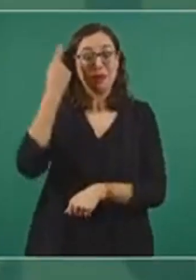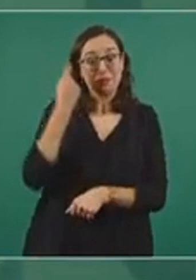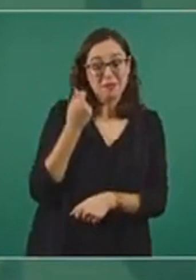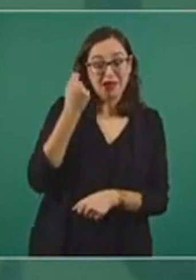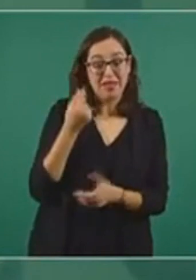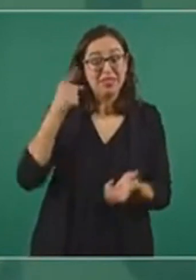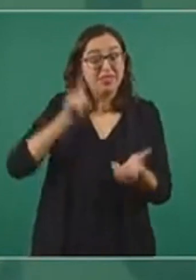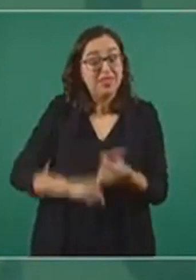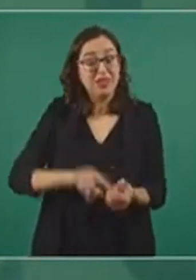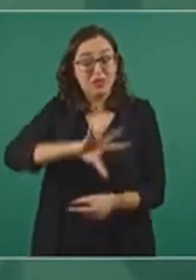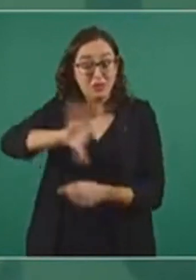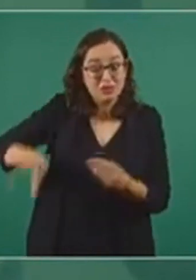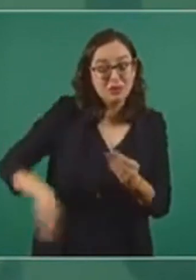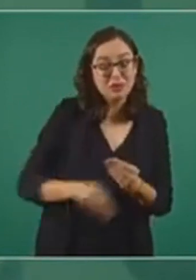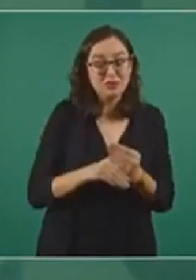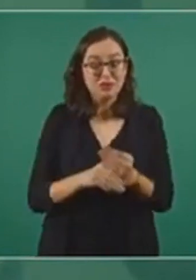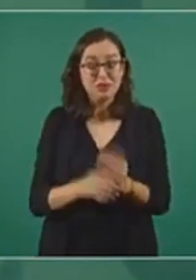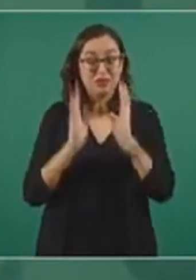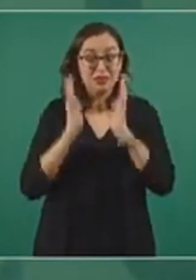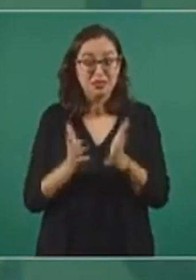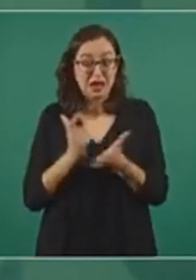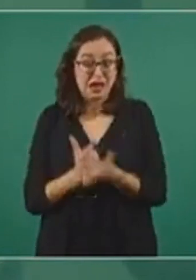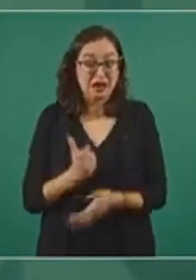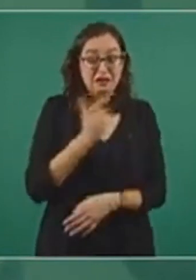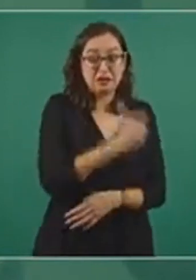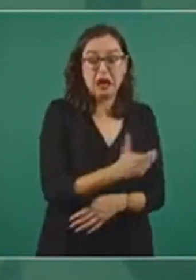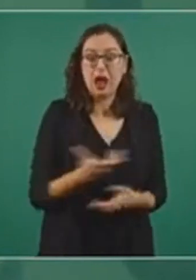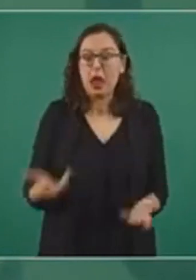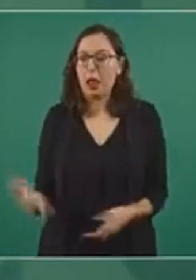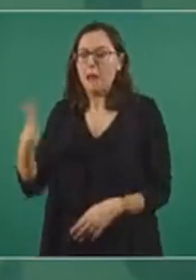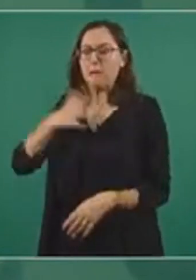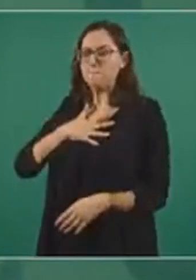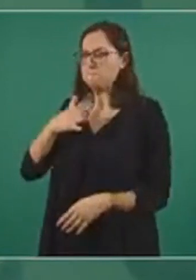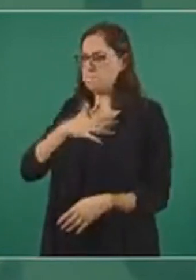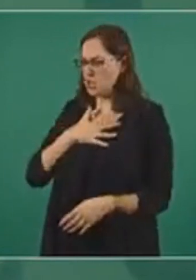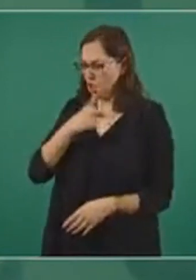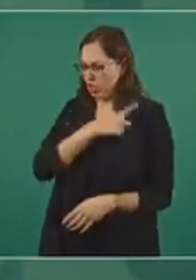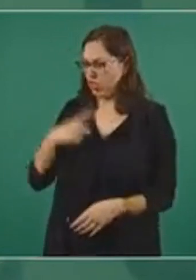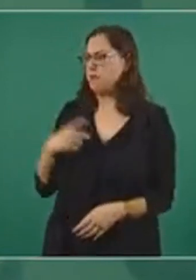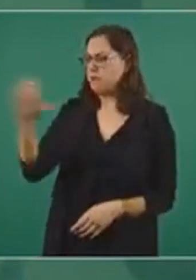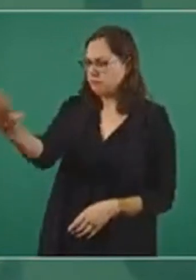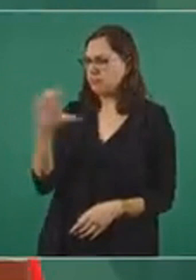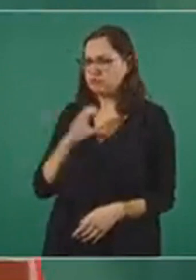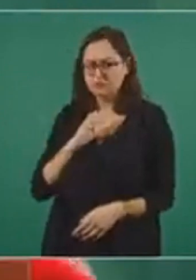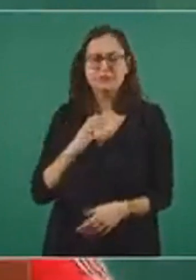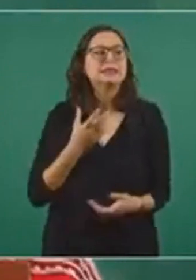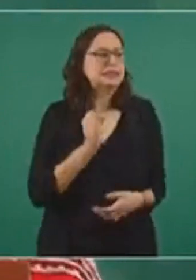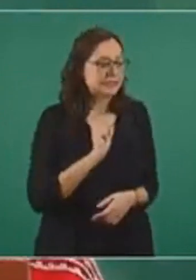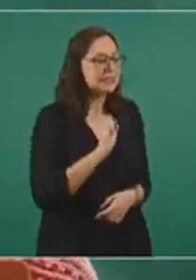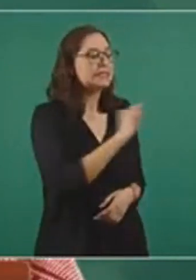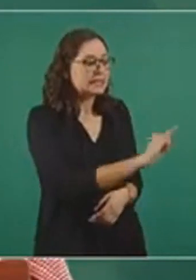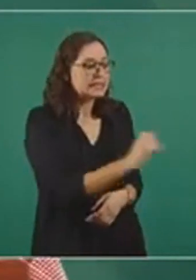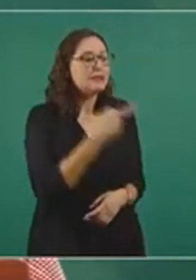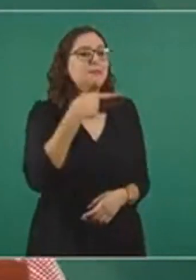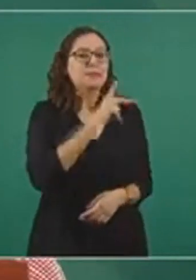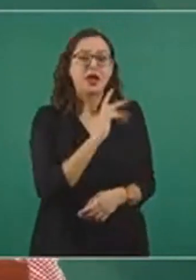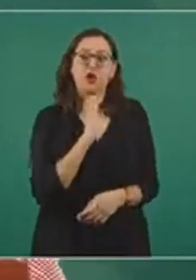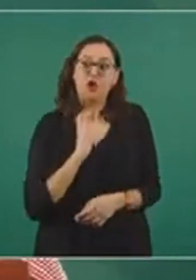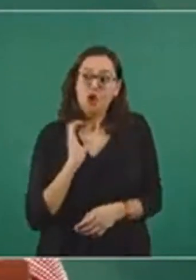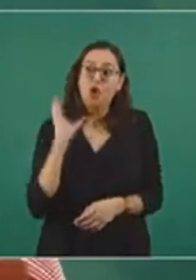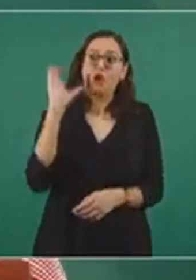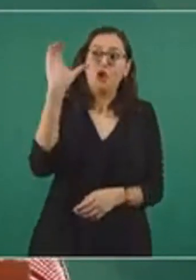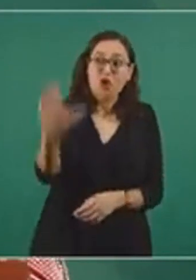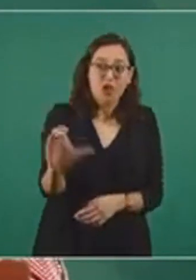pensión. No es que sea de ellos y me lo tienen que regresar, sino se pasa a la tesorería y la tesorería se les da en